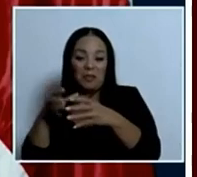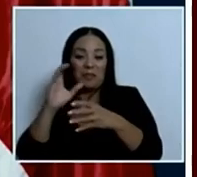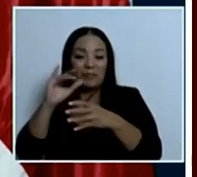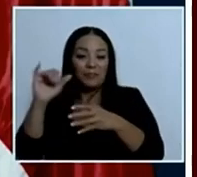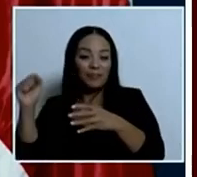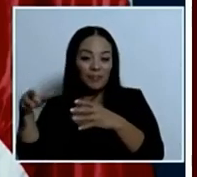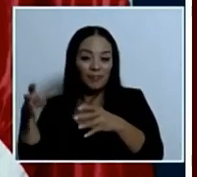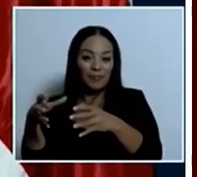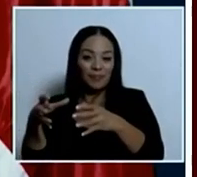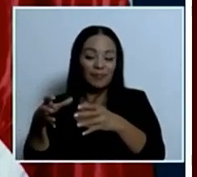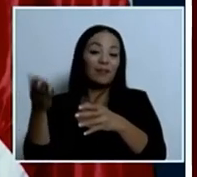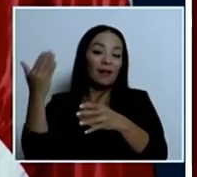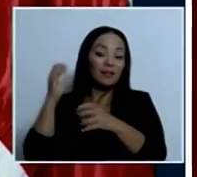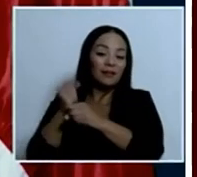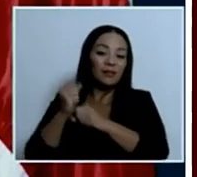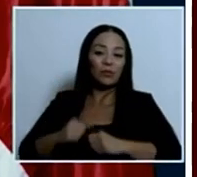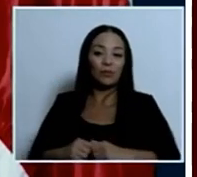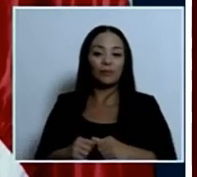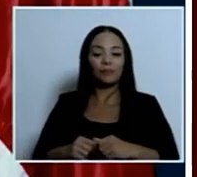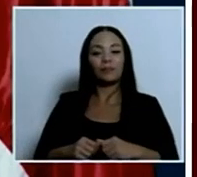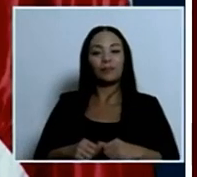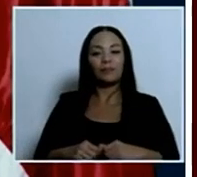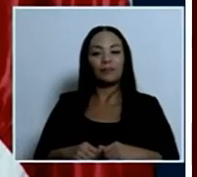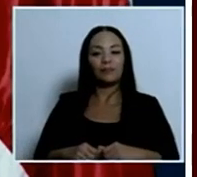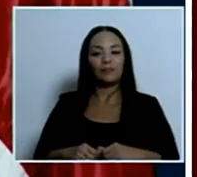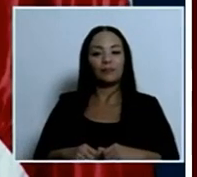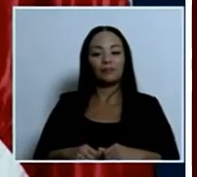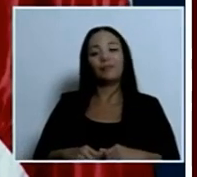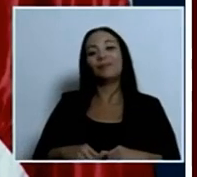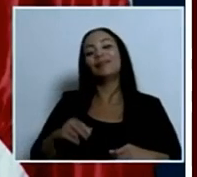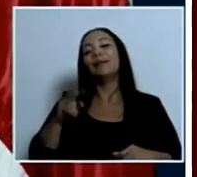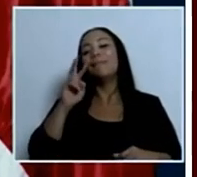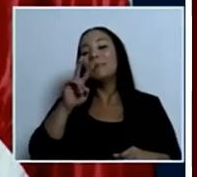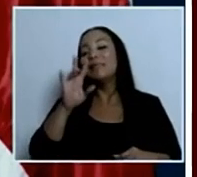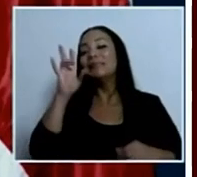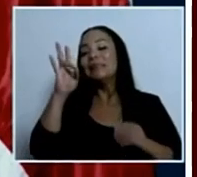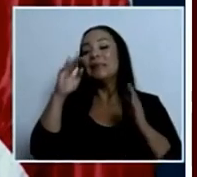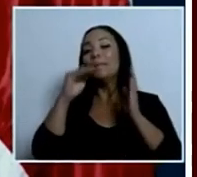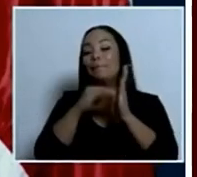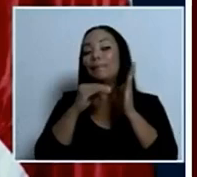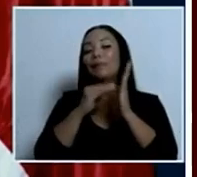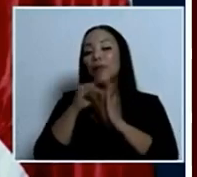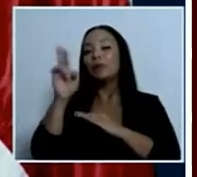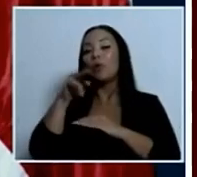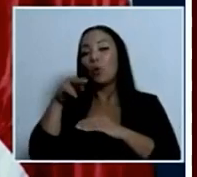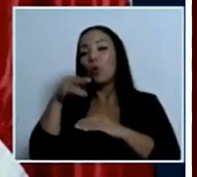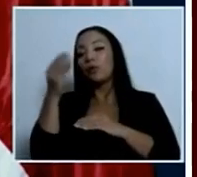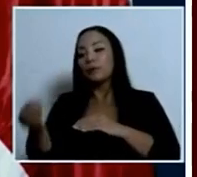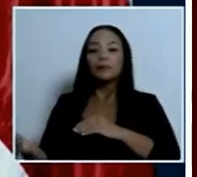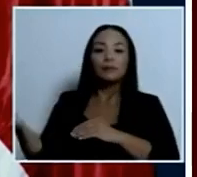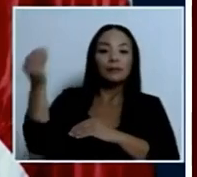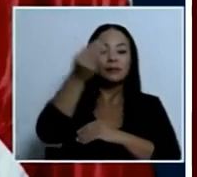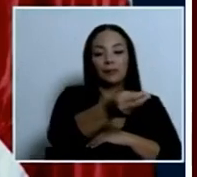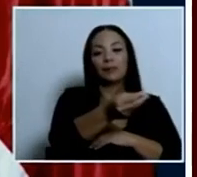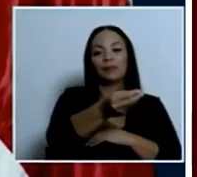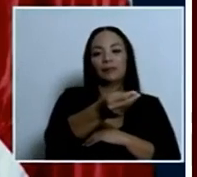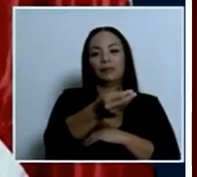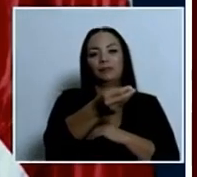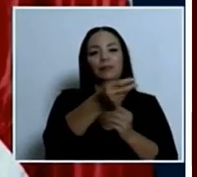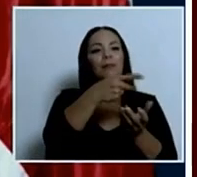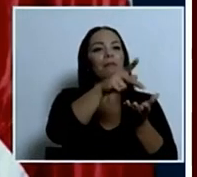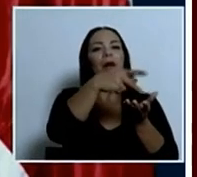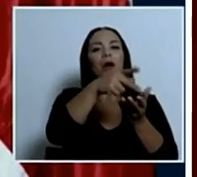que se recetaron 27 mil millones de colones de pagos salariales